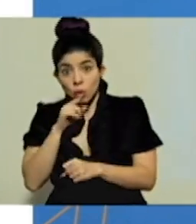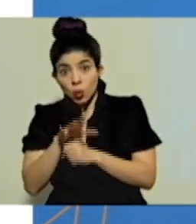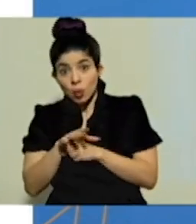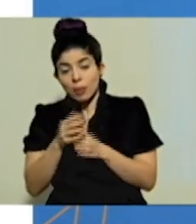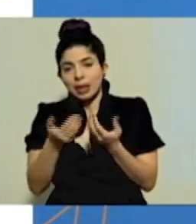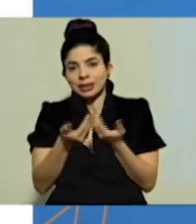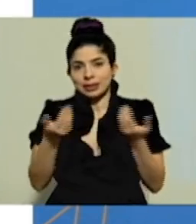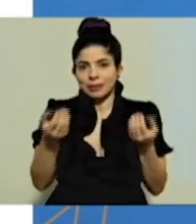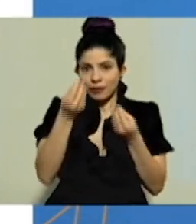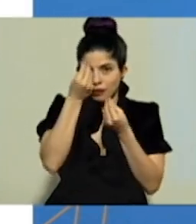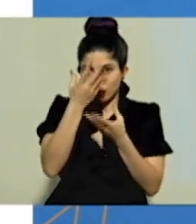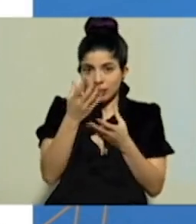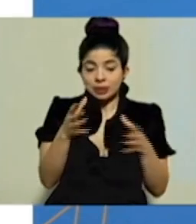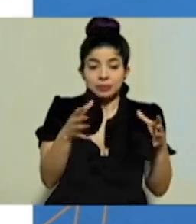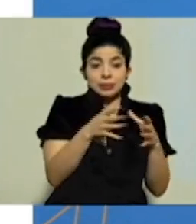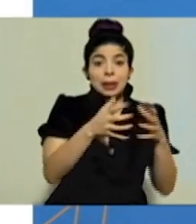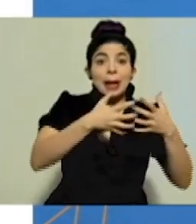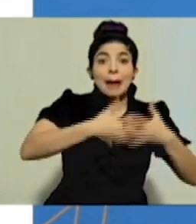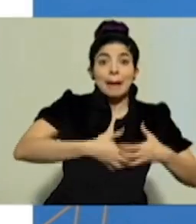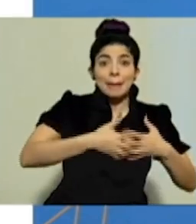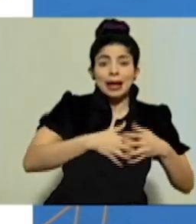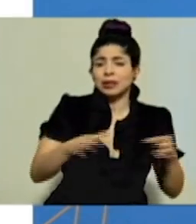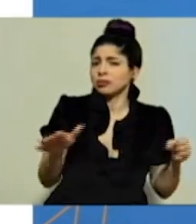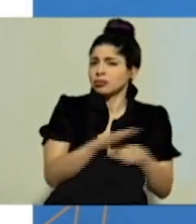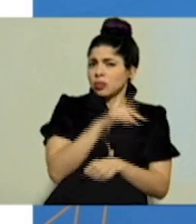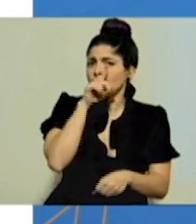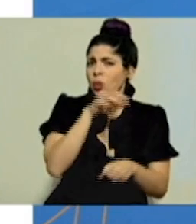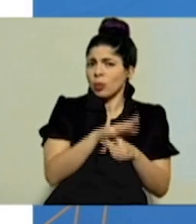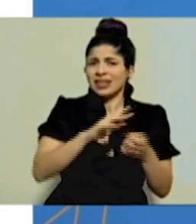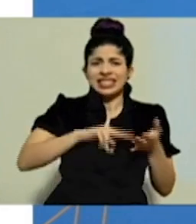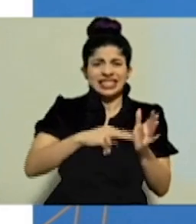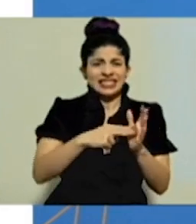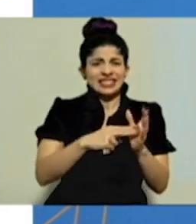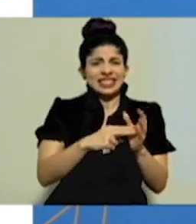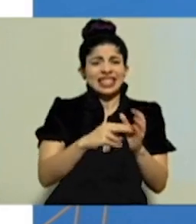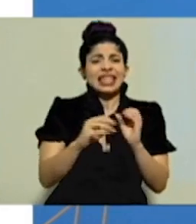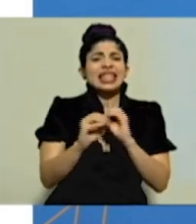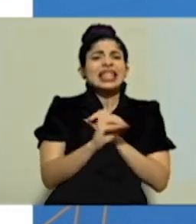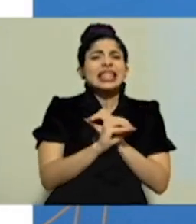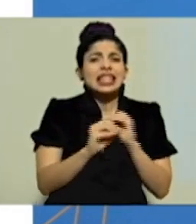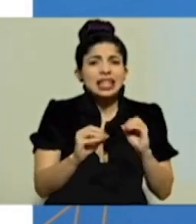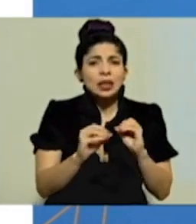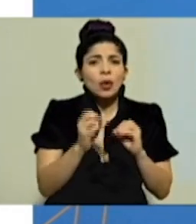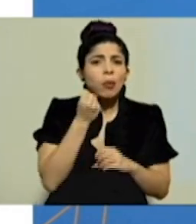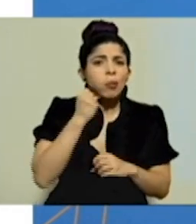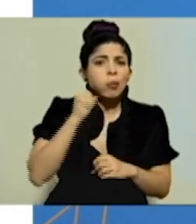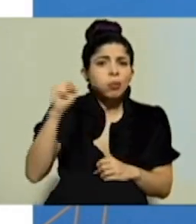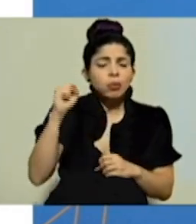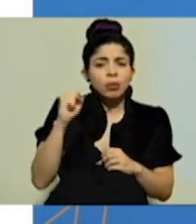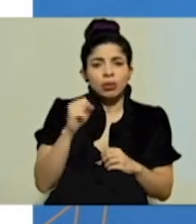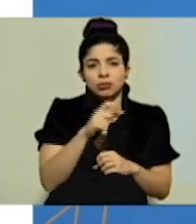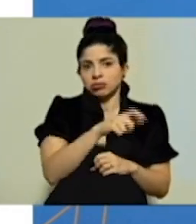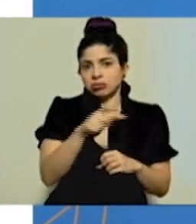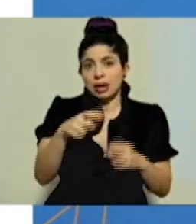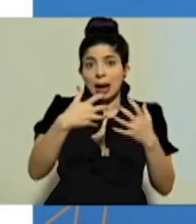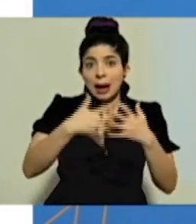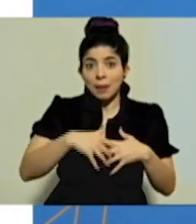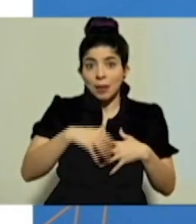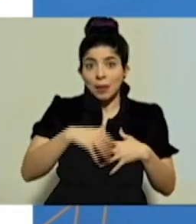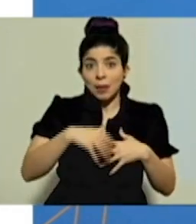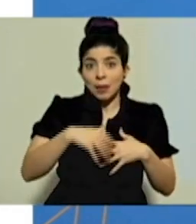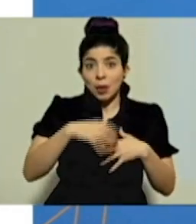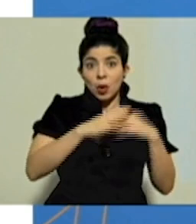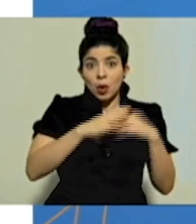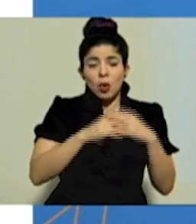Tenemos que con empresa todas están cumpliendo, o sea, hay cero incumplimiento de las empresas constructoras